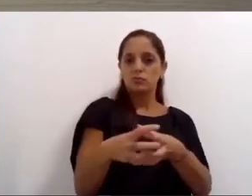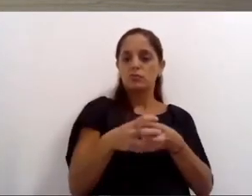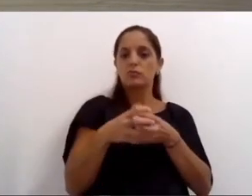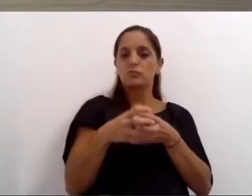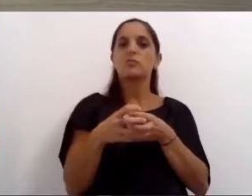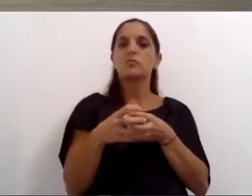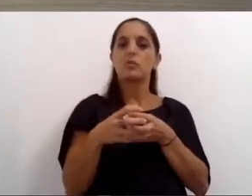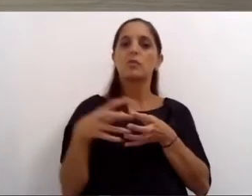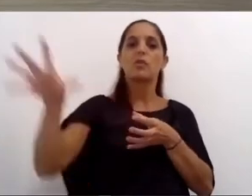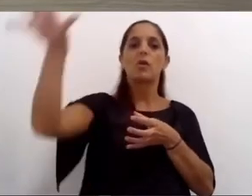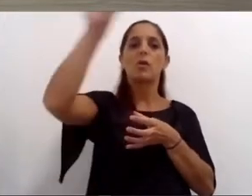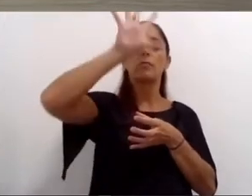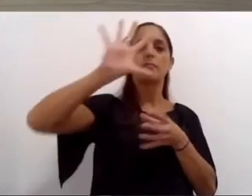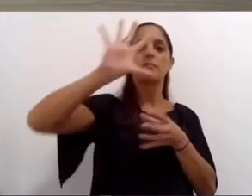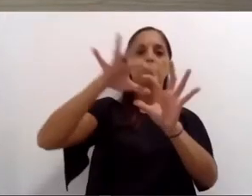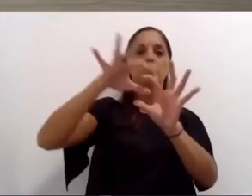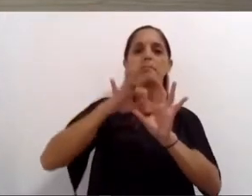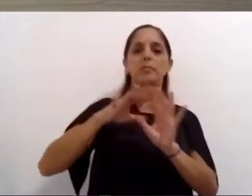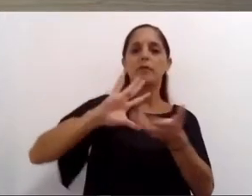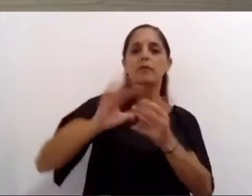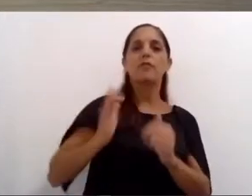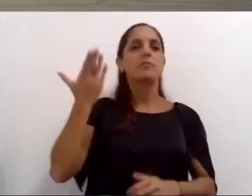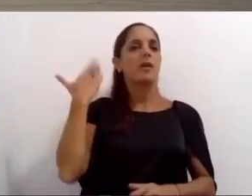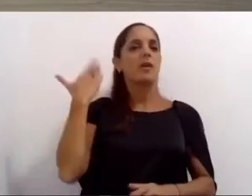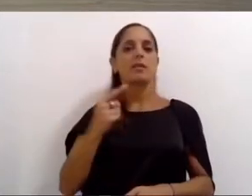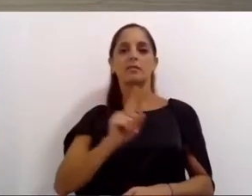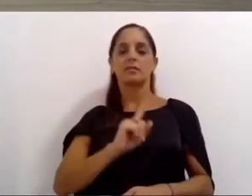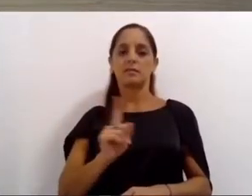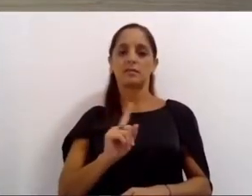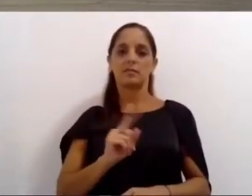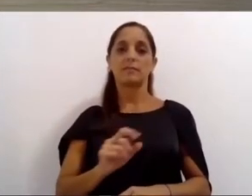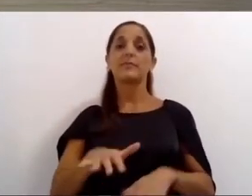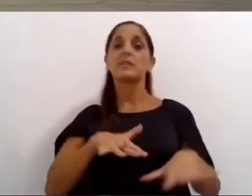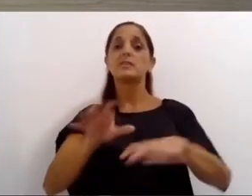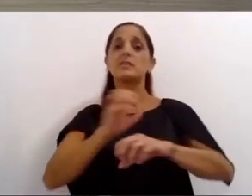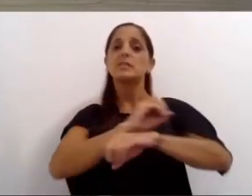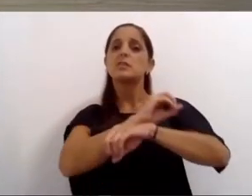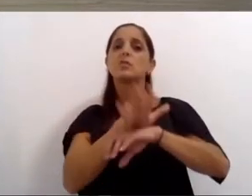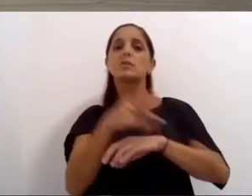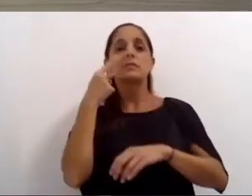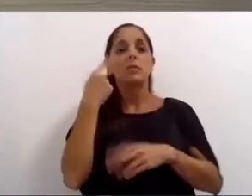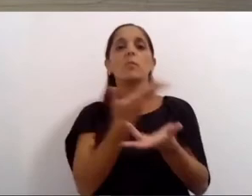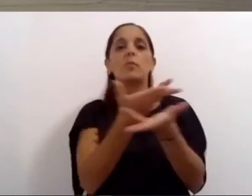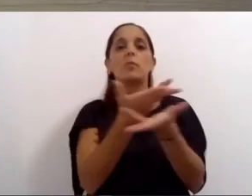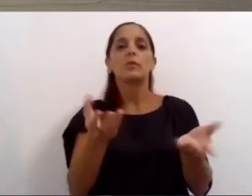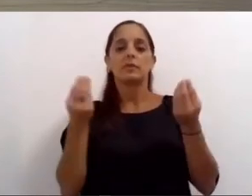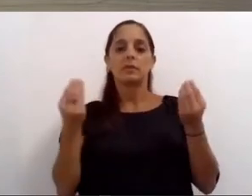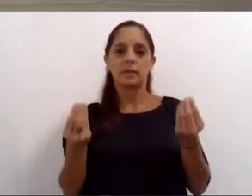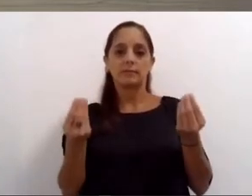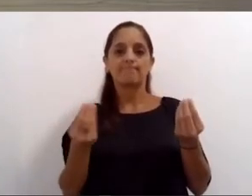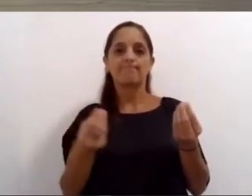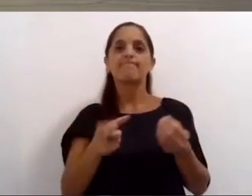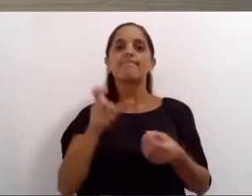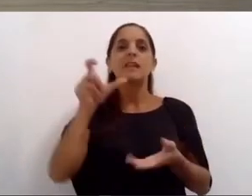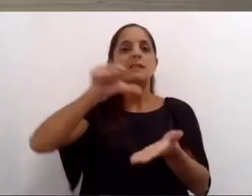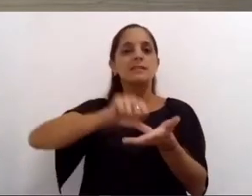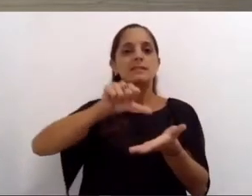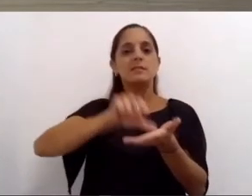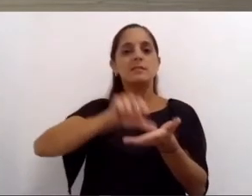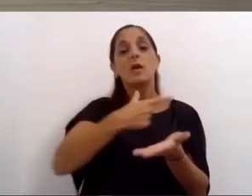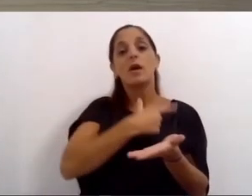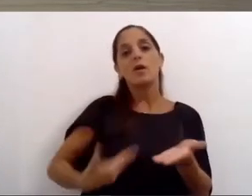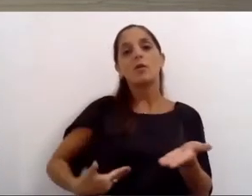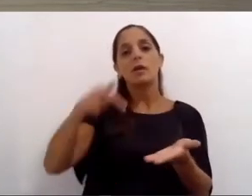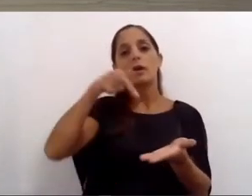mismas herramientas y recursos la pandemia evidenció la necesidad de contar con mayor capacidad de decisión en materia